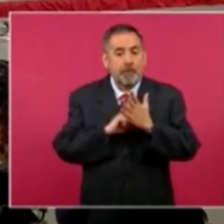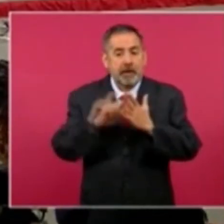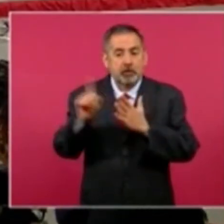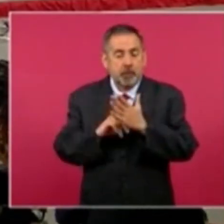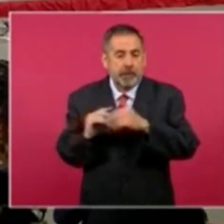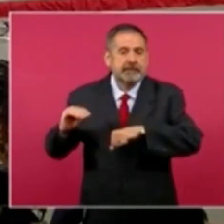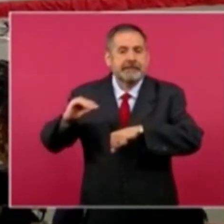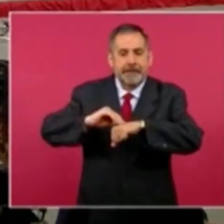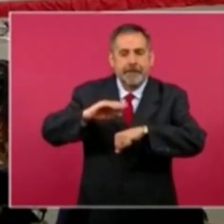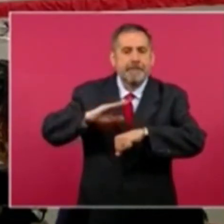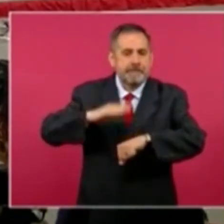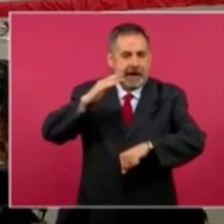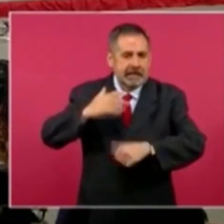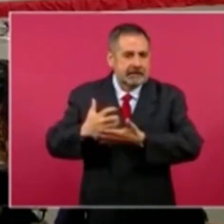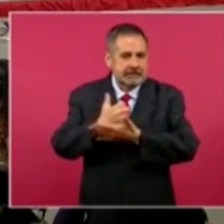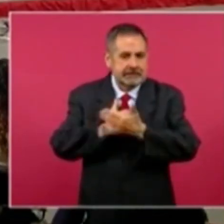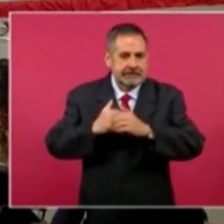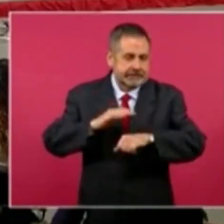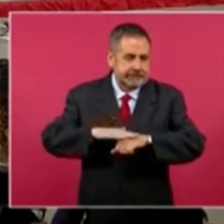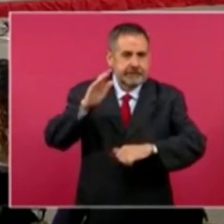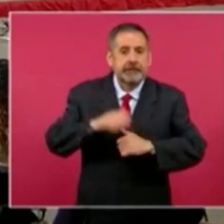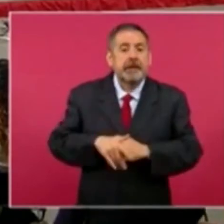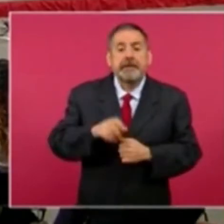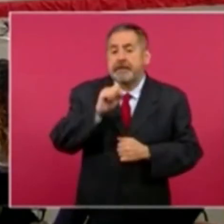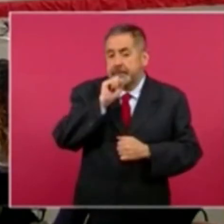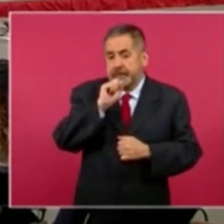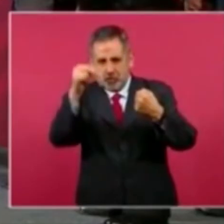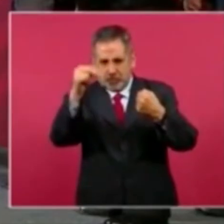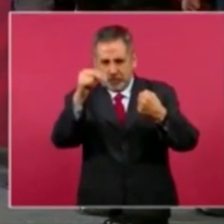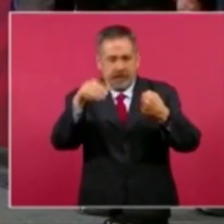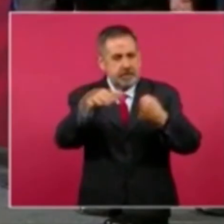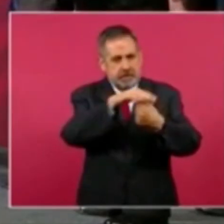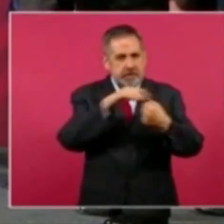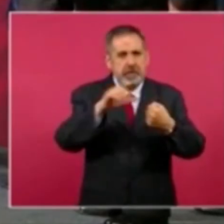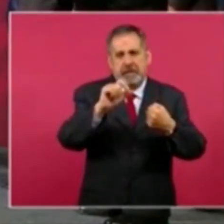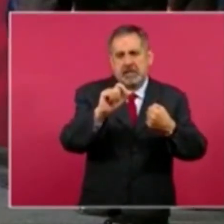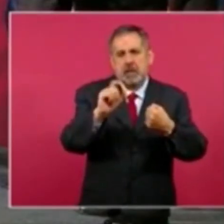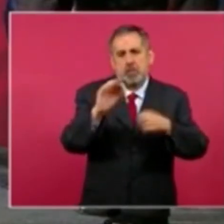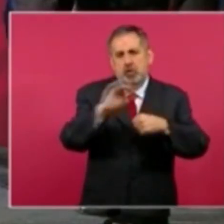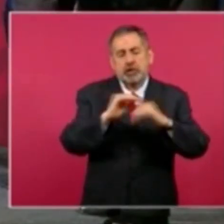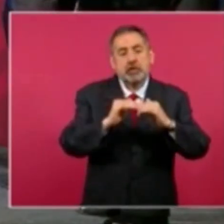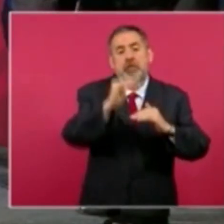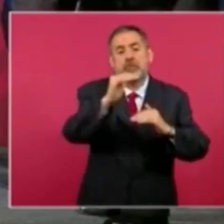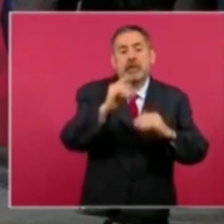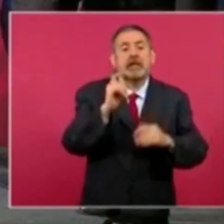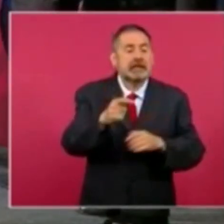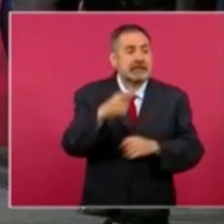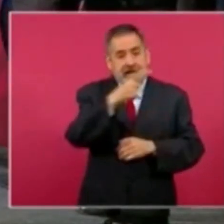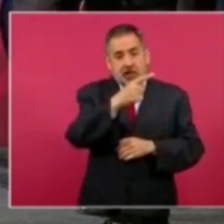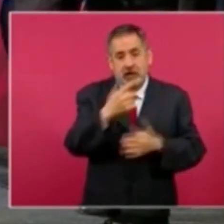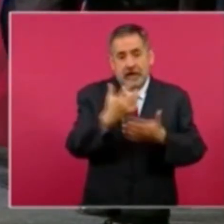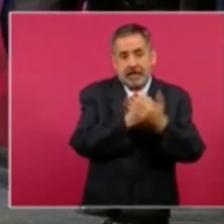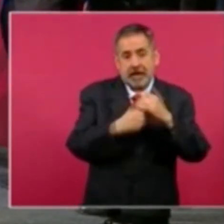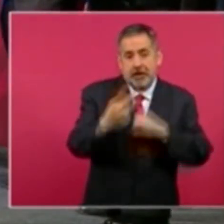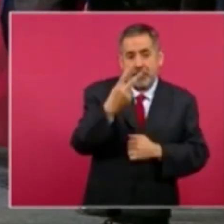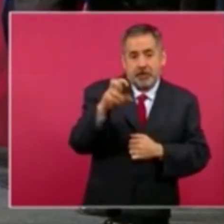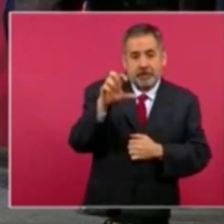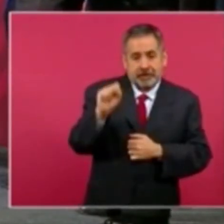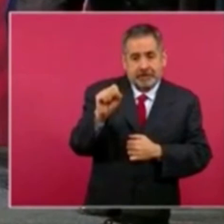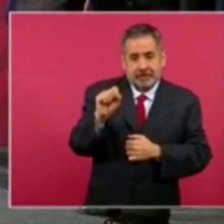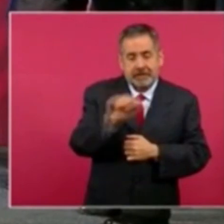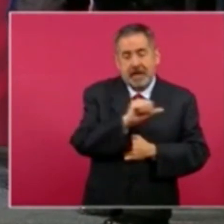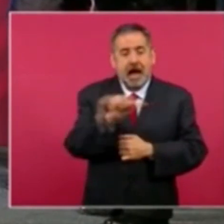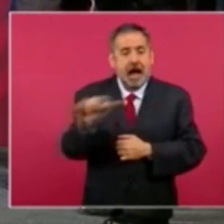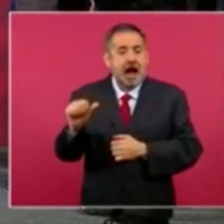recuperado el poder adquisitivo y habrá una recuperación de la economía en México. Con la información de Flor